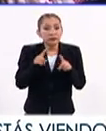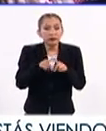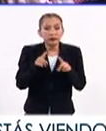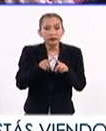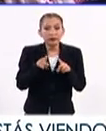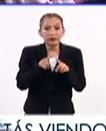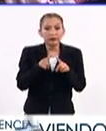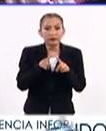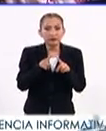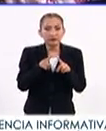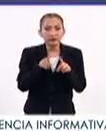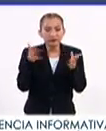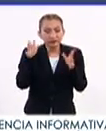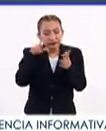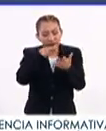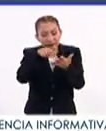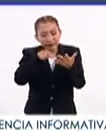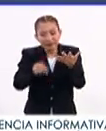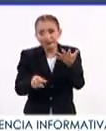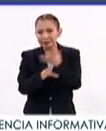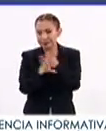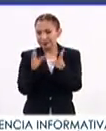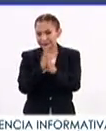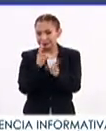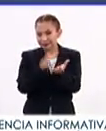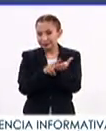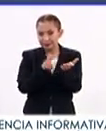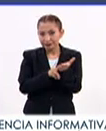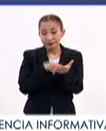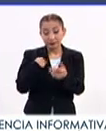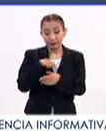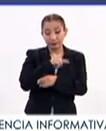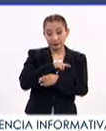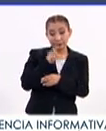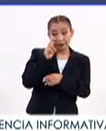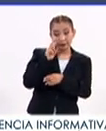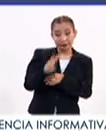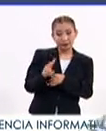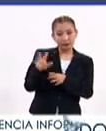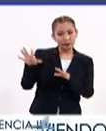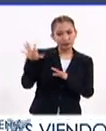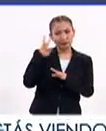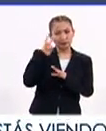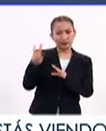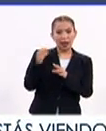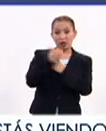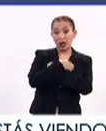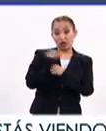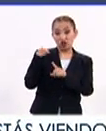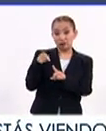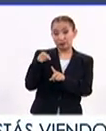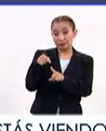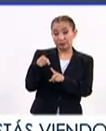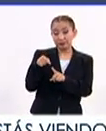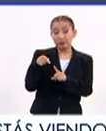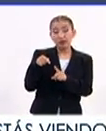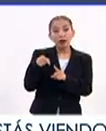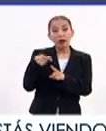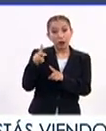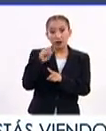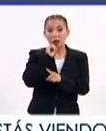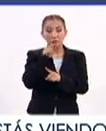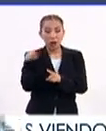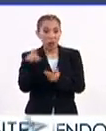aristas. Y en este caso, nosotros lo vemos hacia la área educativa. Pero bueno,